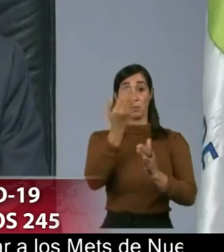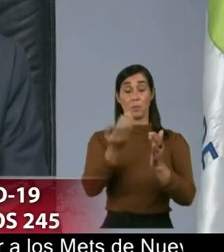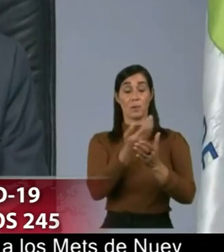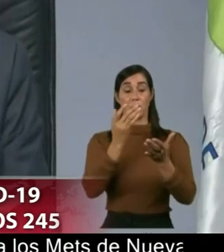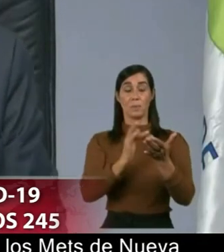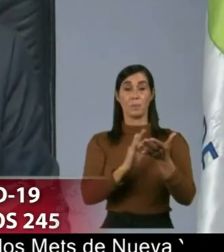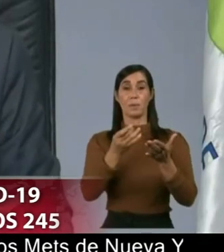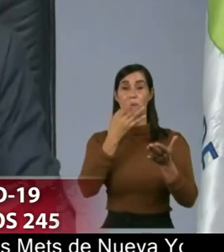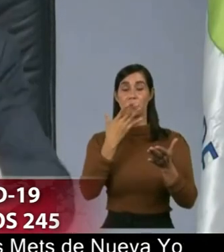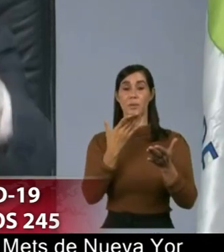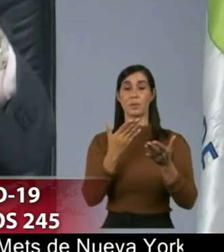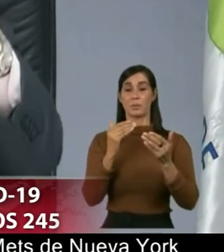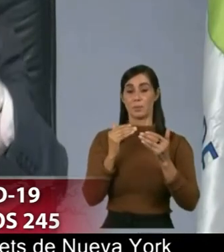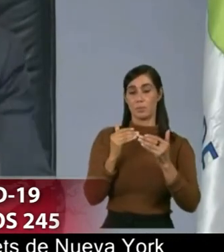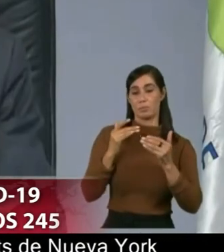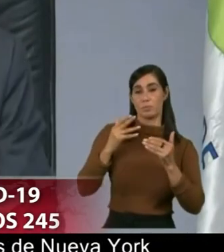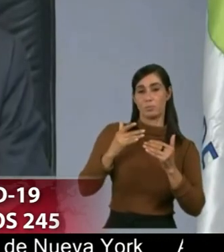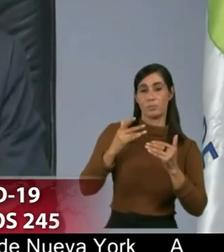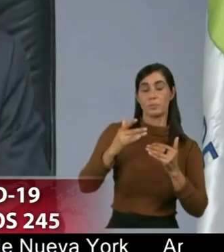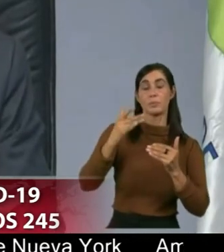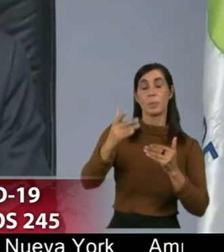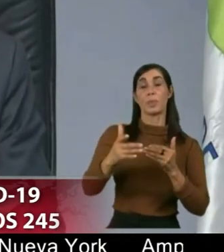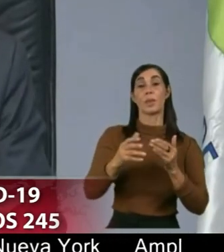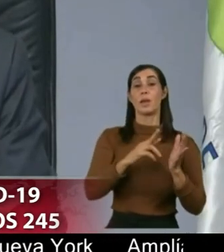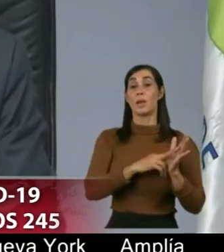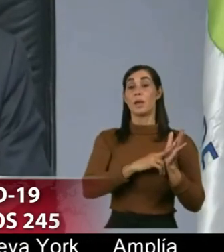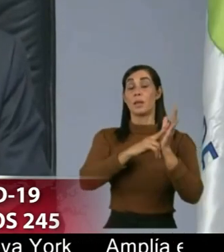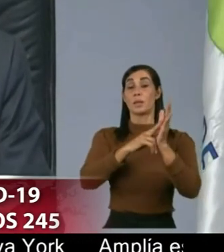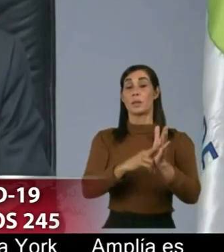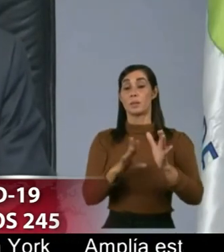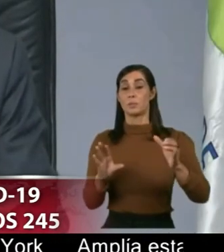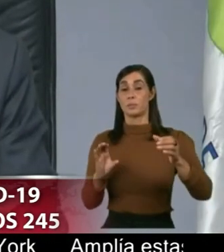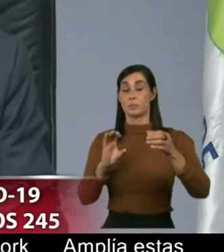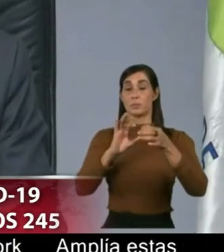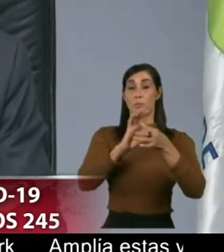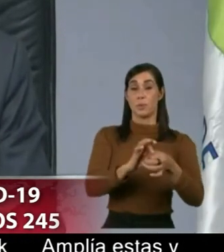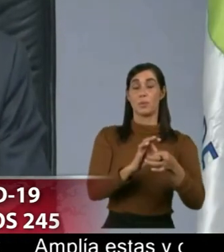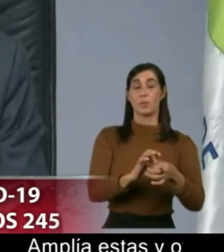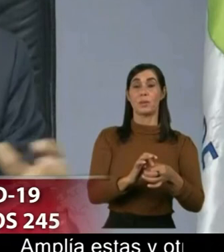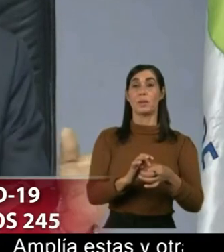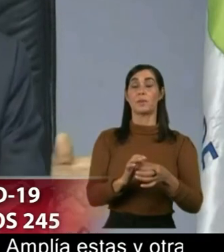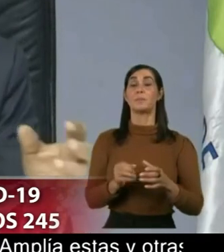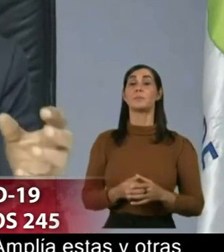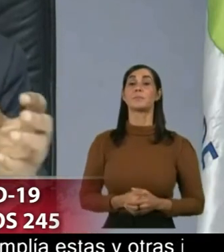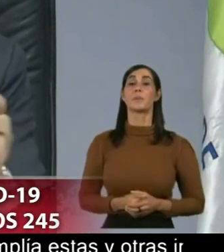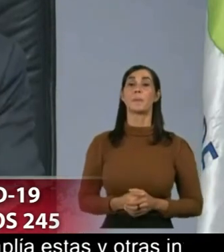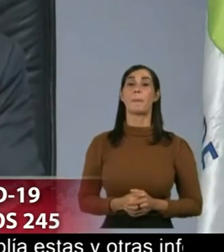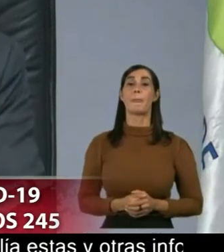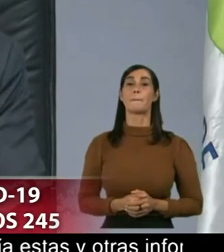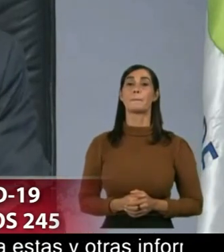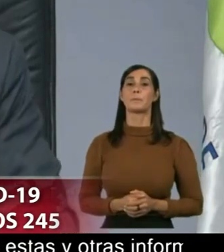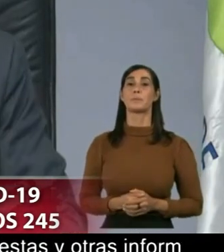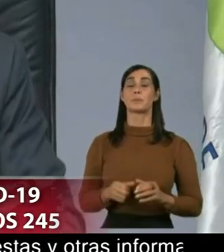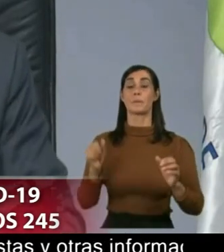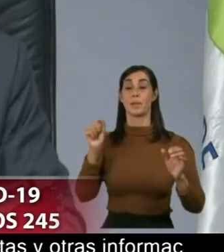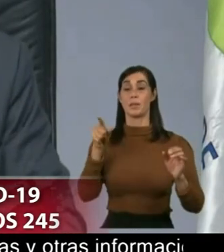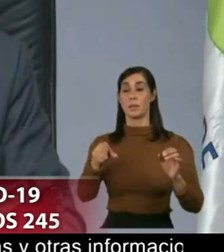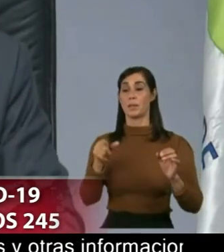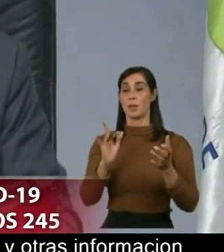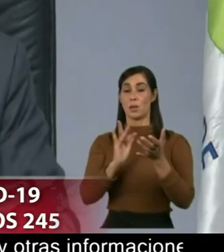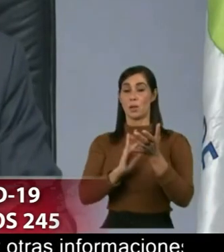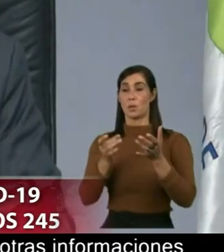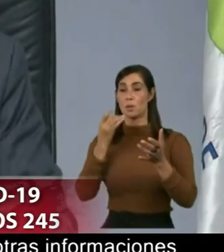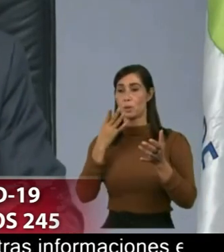en la carrera de respuesta colectiva y científica tienen que irse incorporando